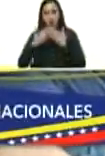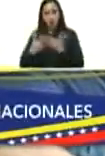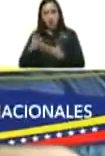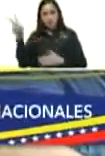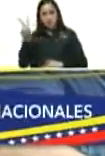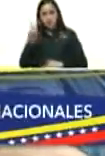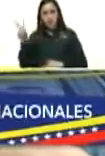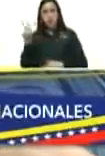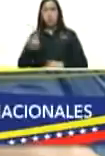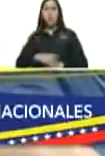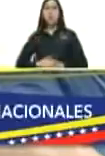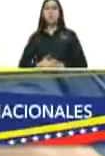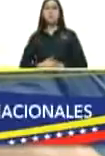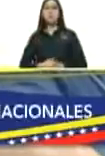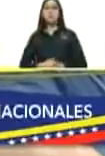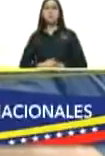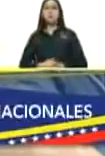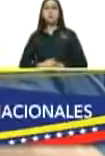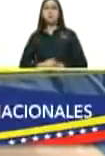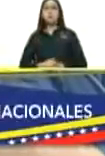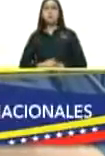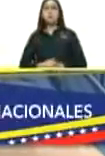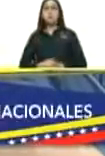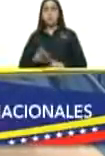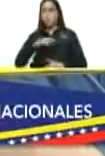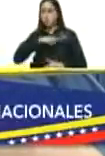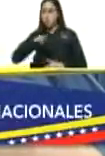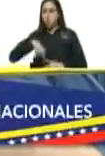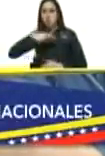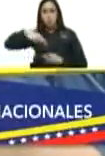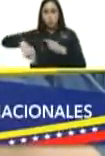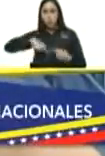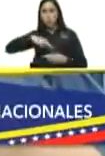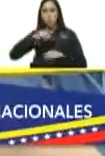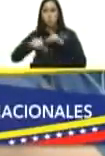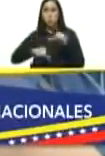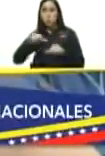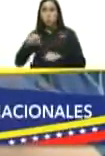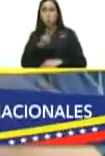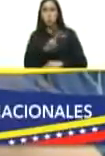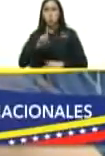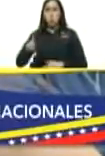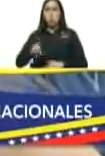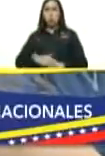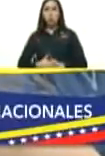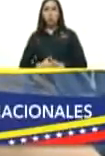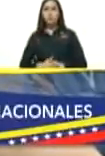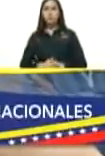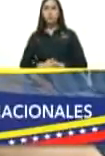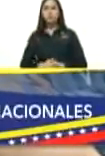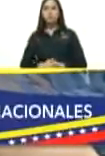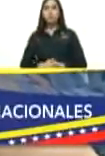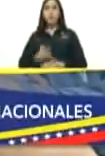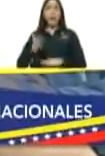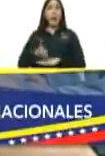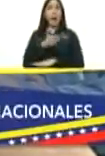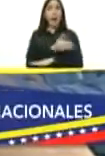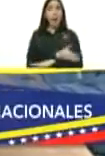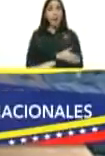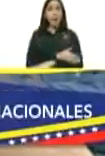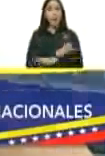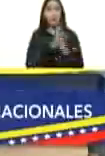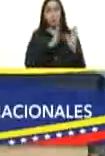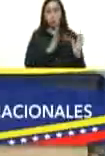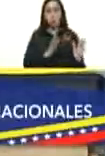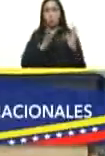república para nuestra revolución del siglo 21 un antes y un después